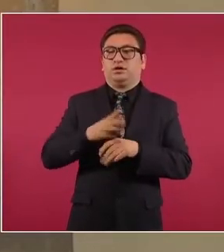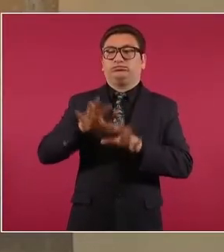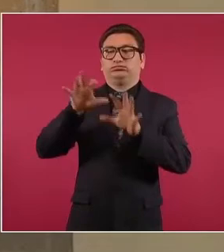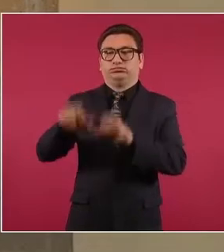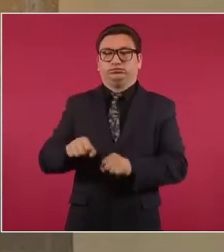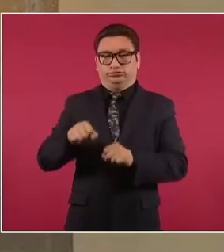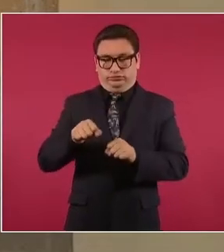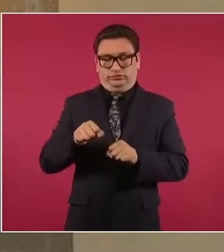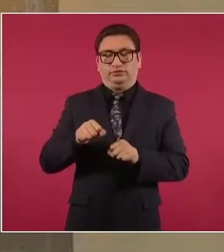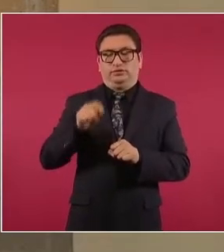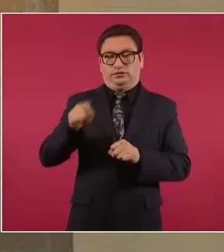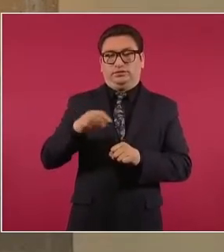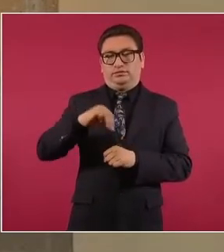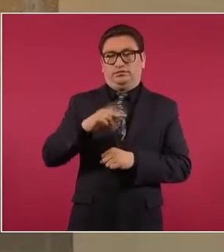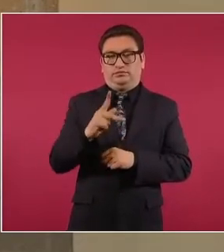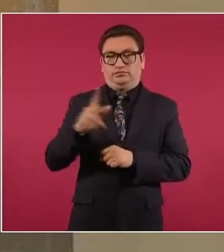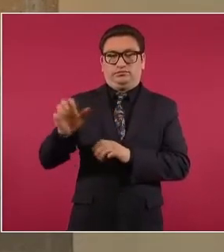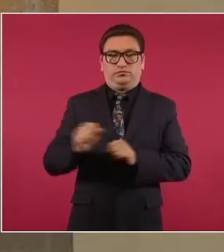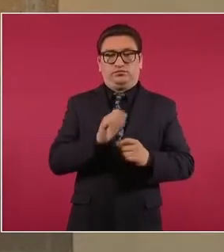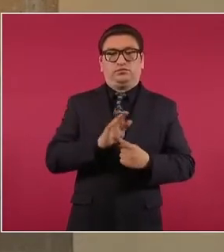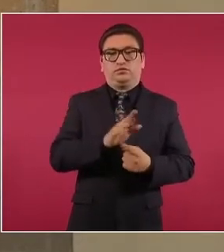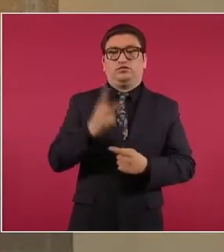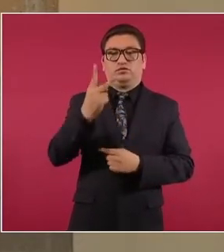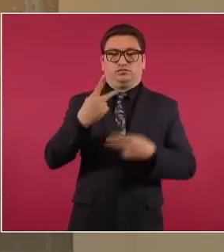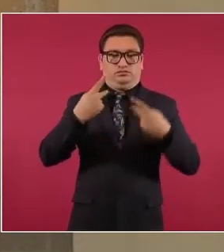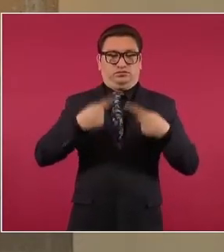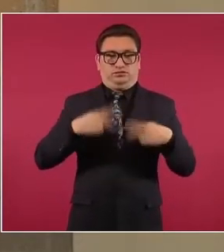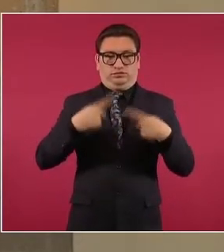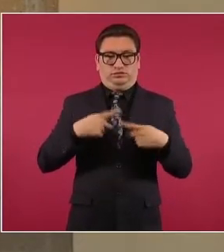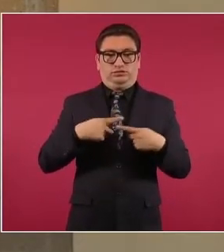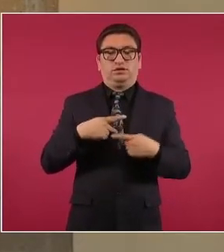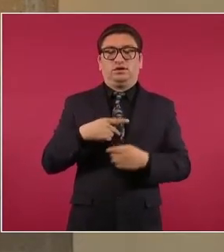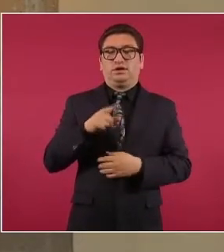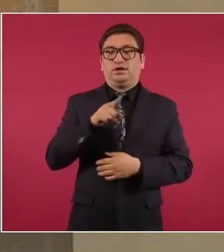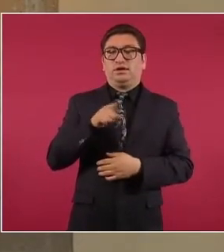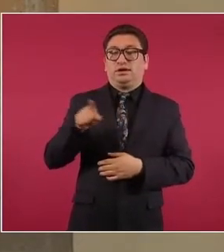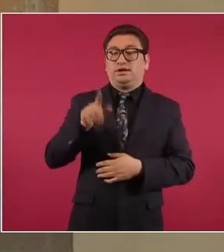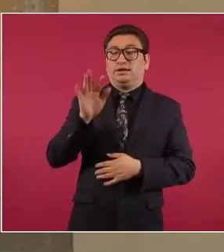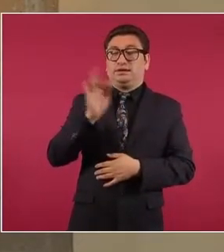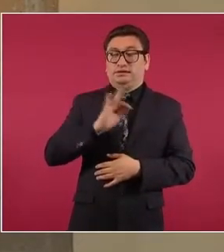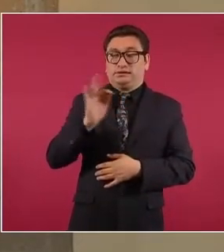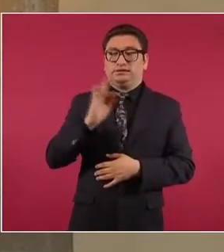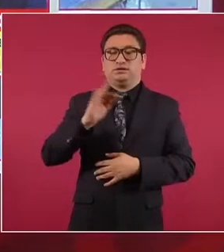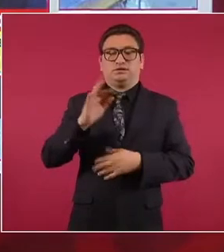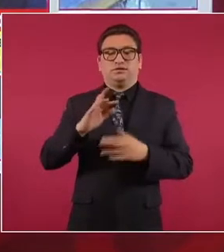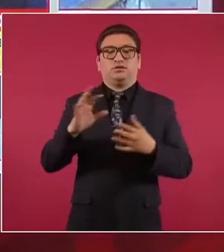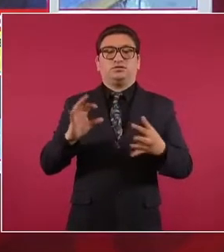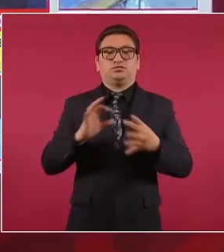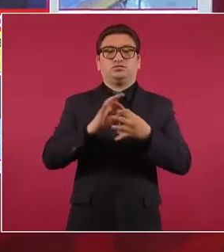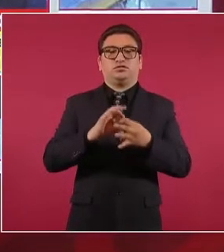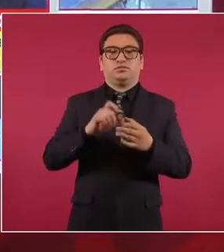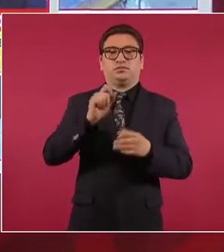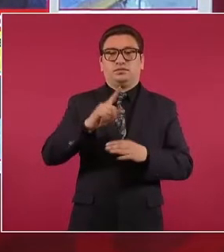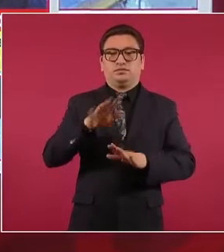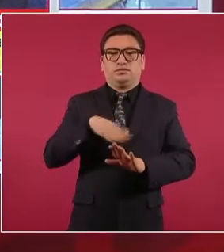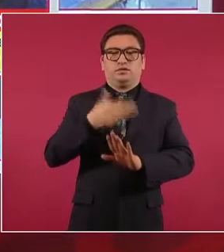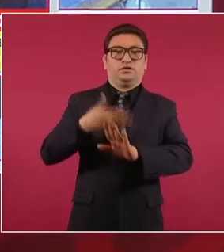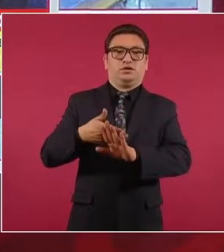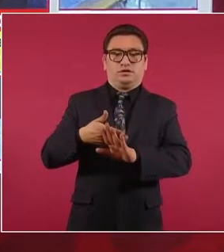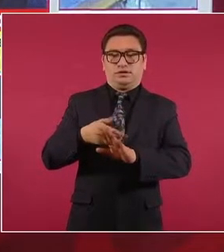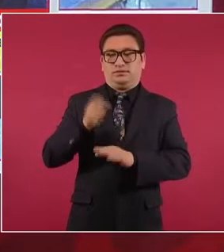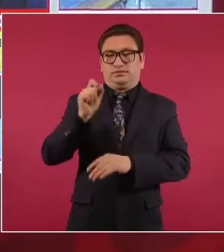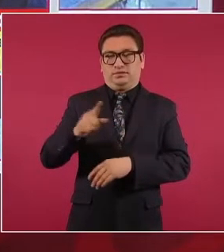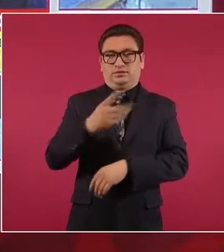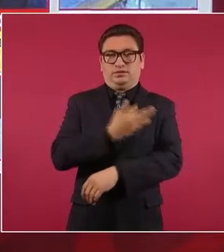poner a disposición del Ministerio Público a dos personas presuntamente relacionadas con la agresión registrada la tarde